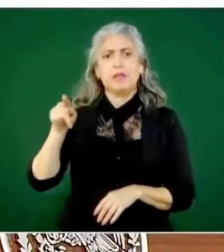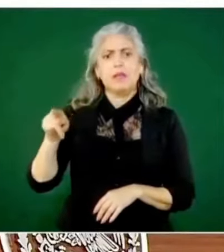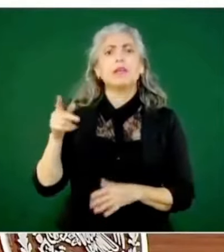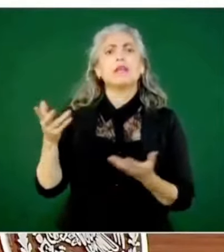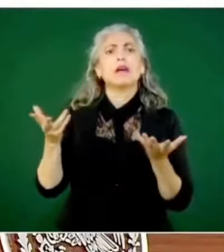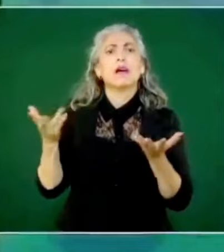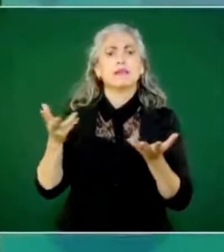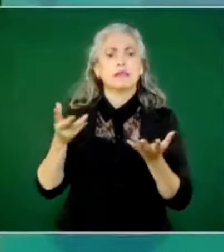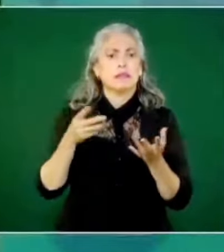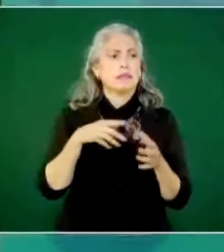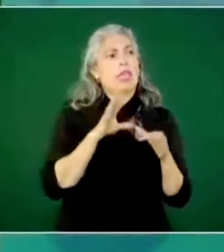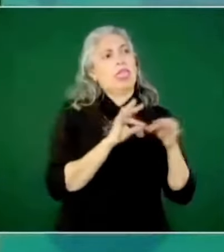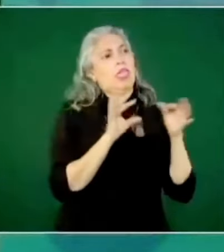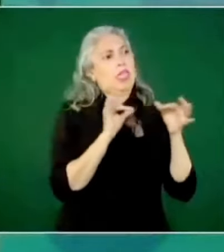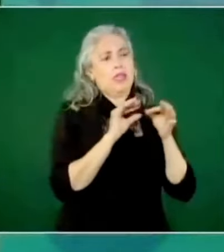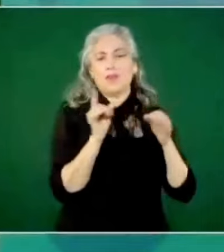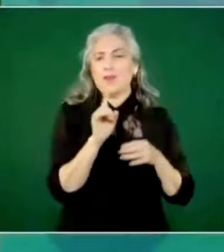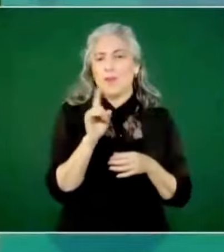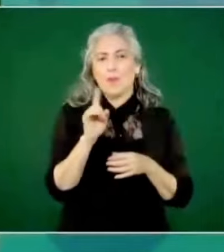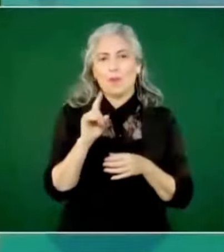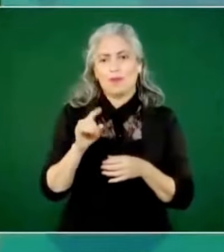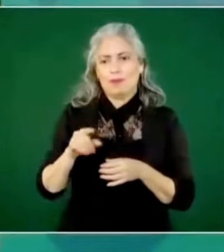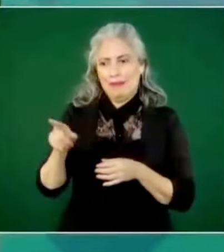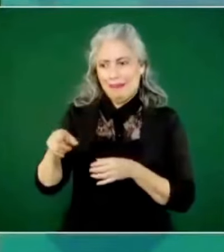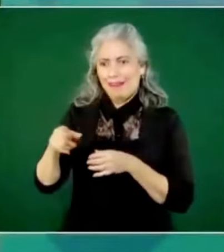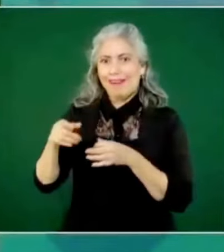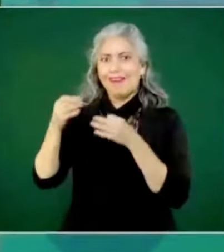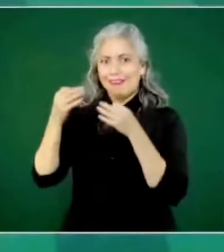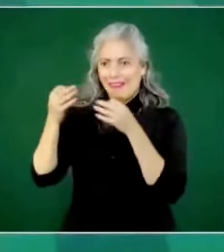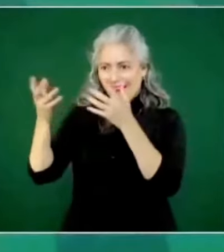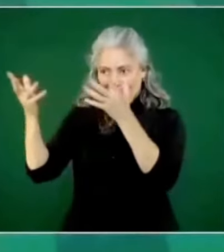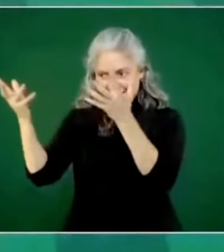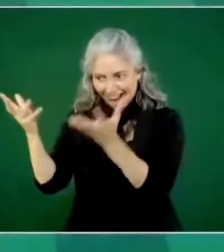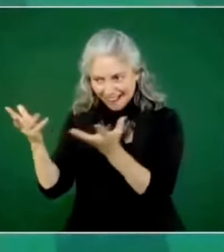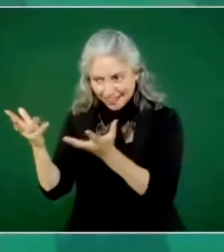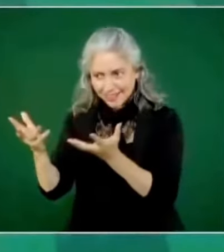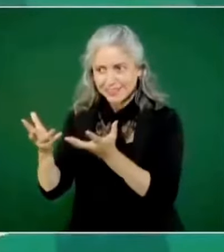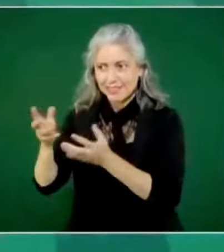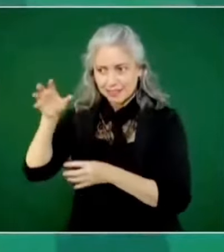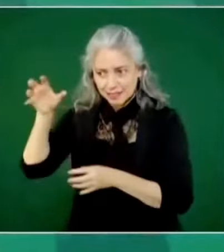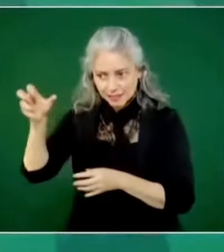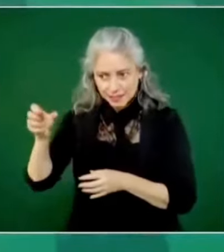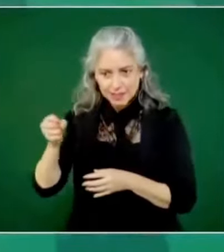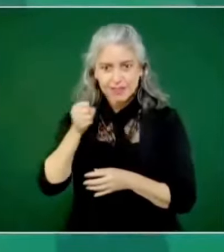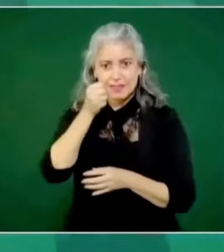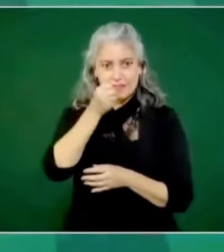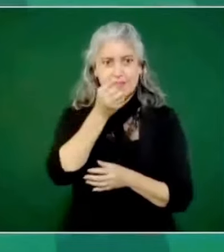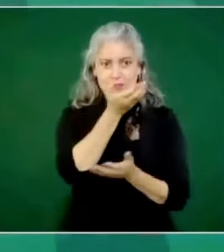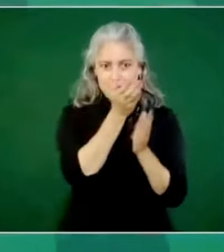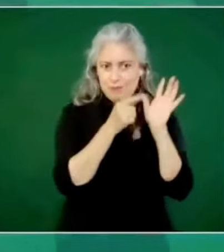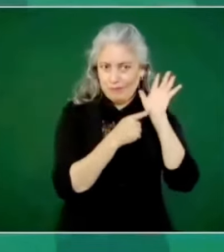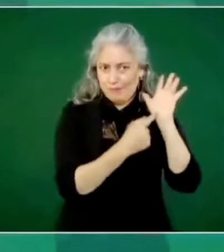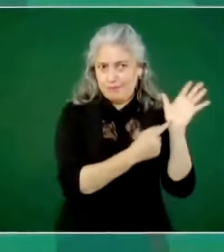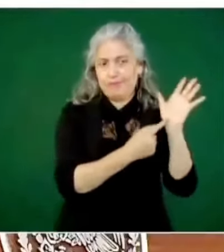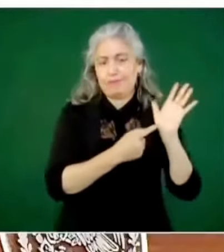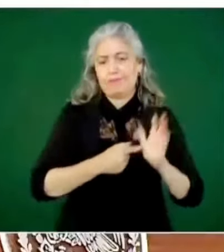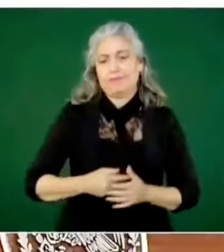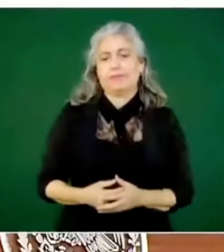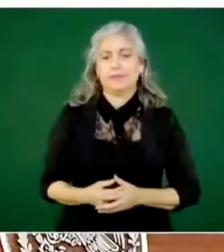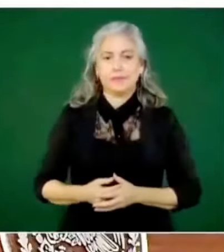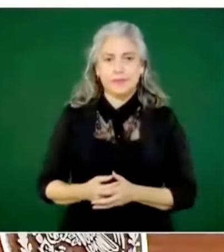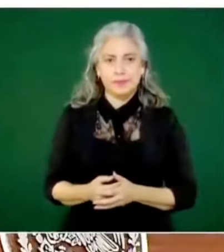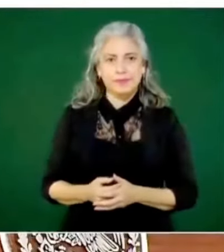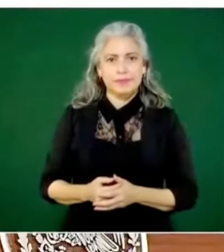y siempre